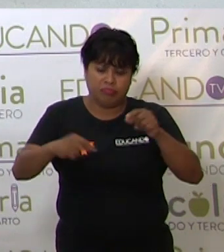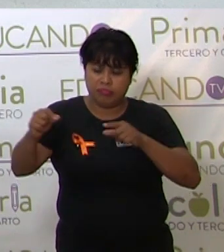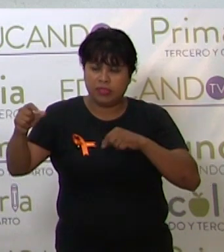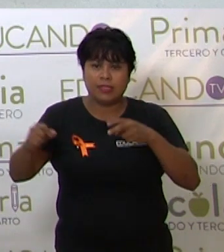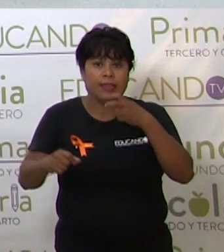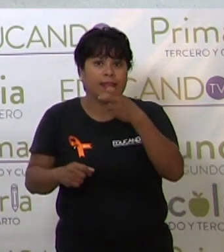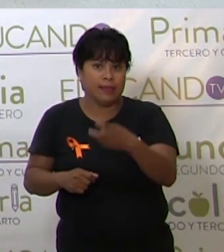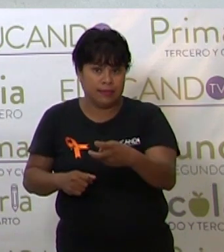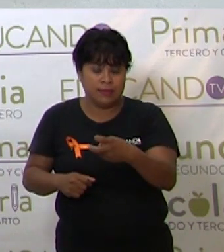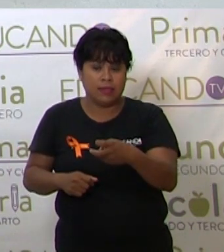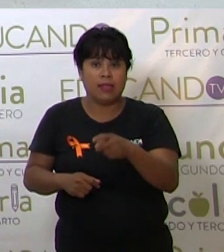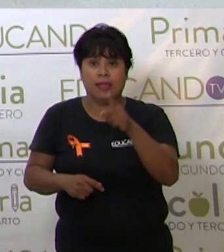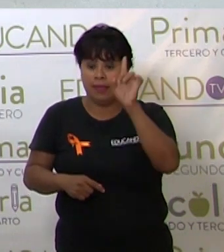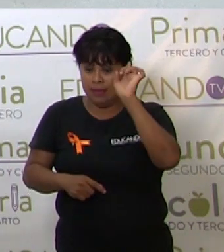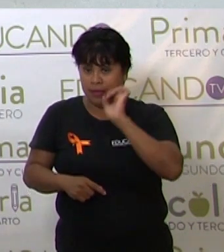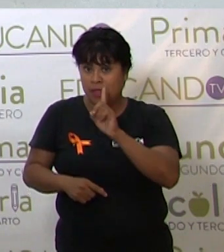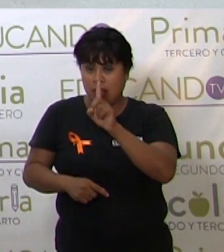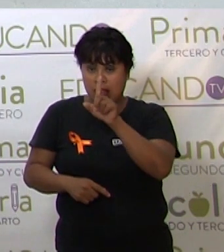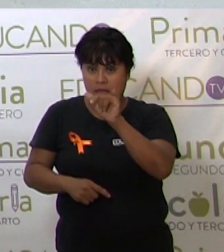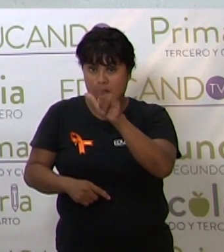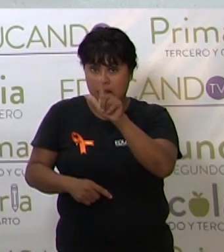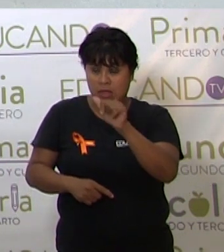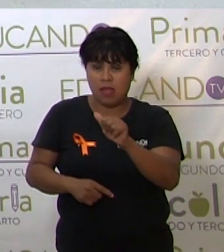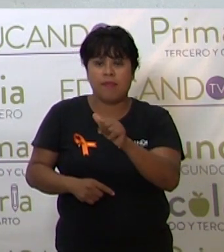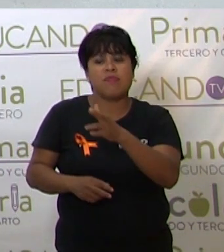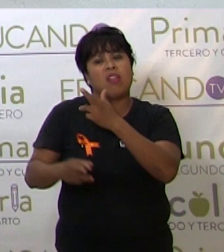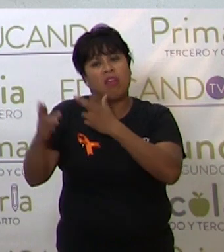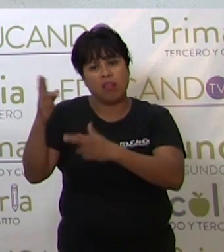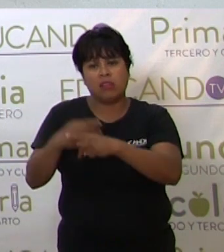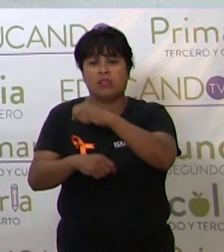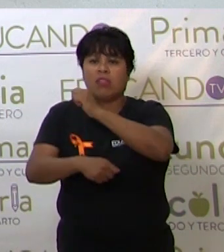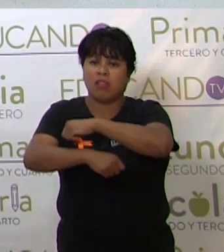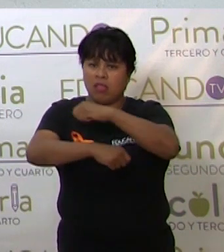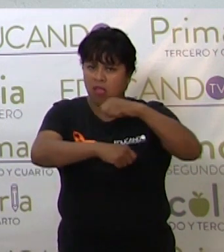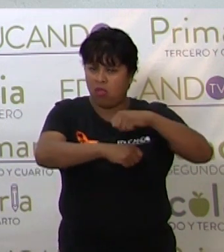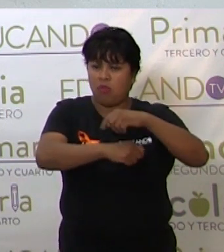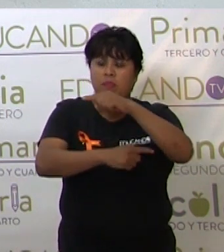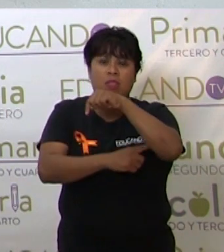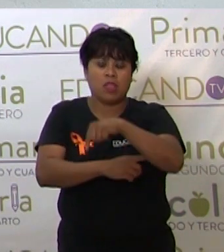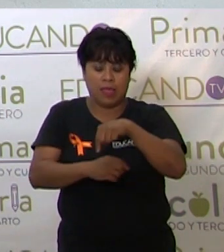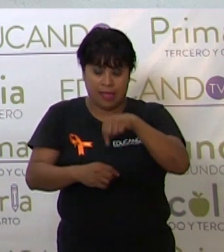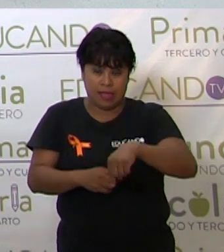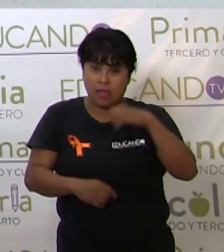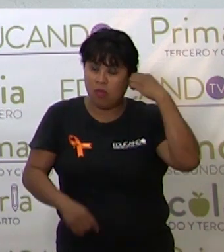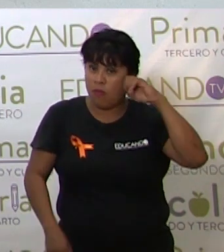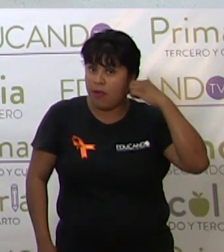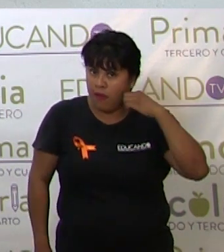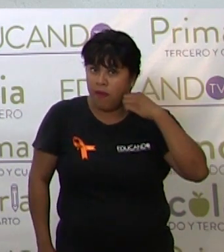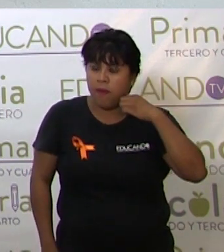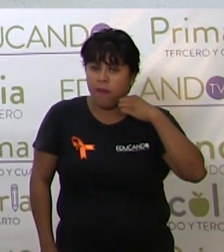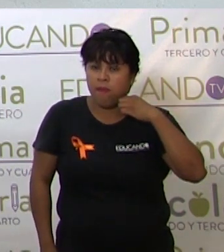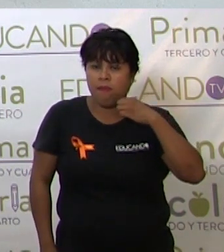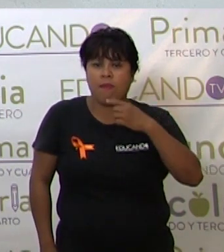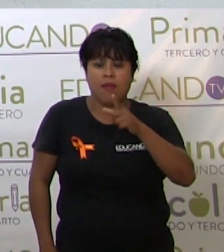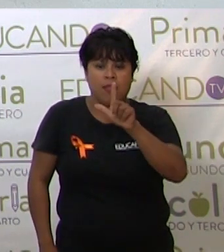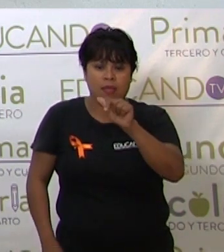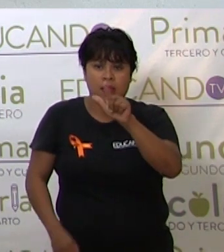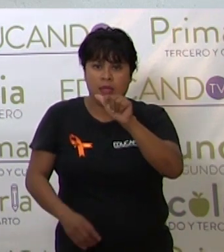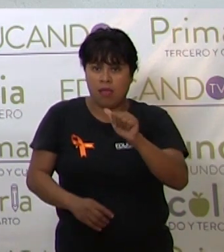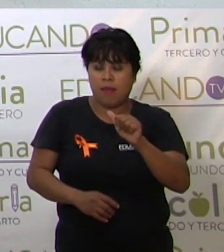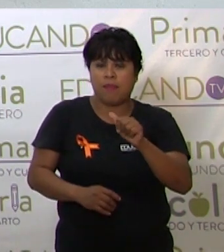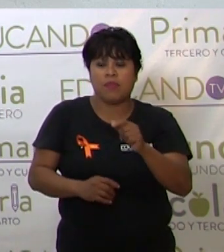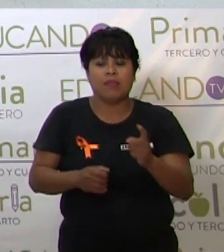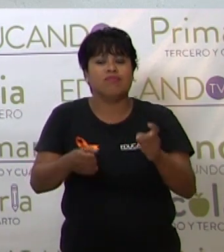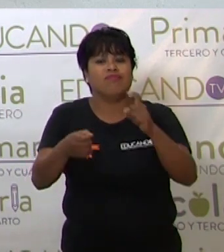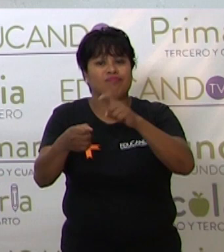suceso, Downs y Cohen deciden regresar a Tlaxiaco, donde su estancia en Oaxaca, Lila, se integró a una